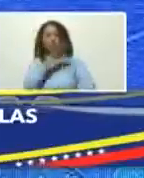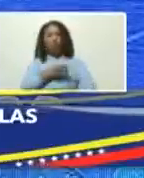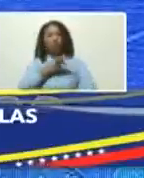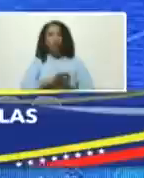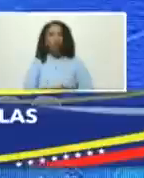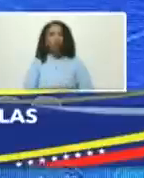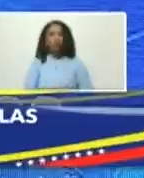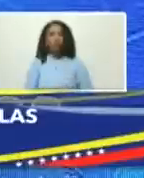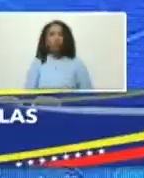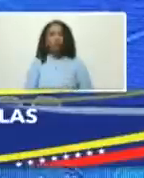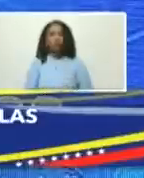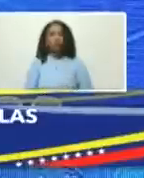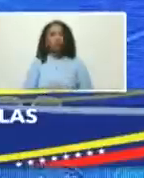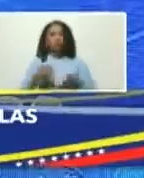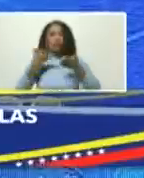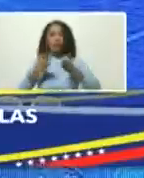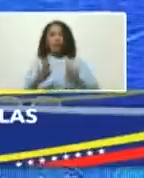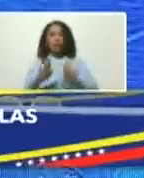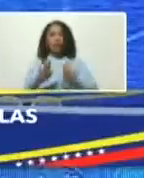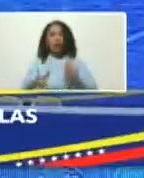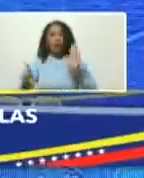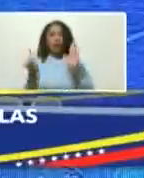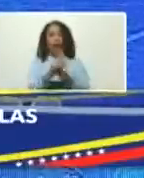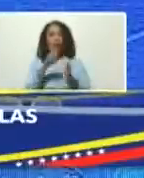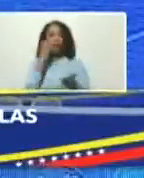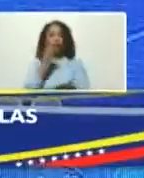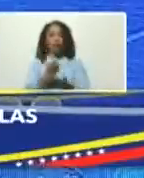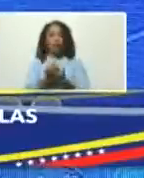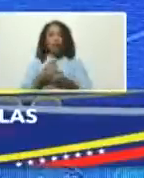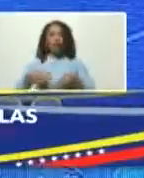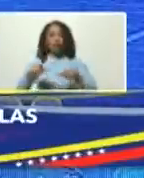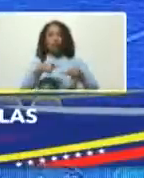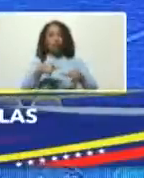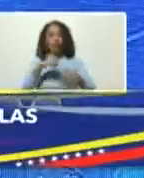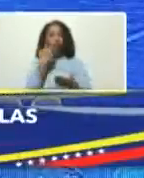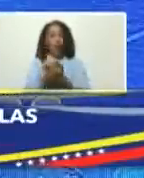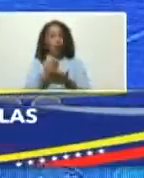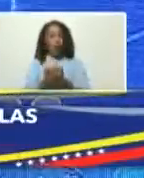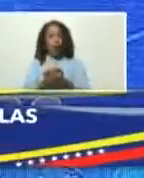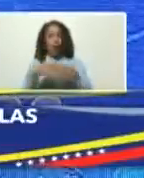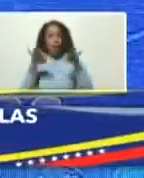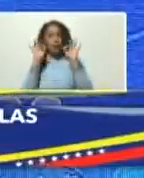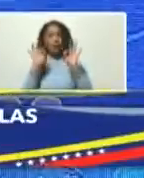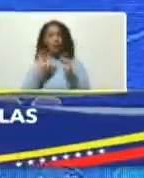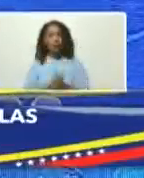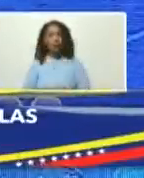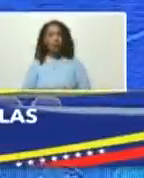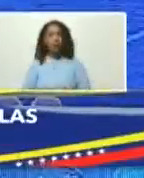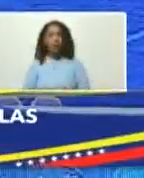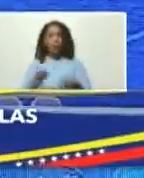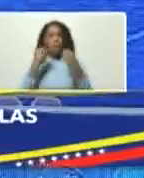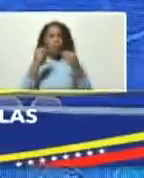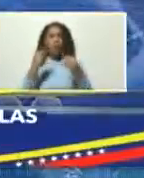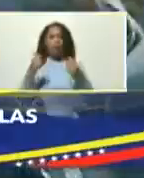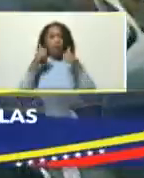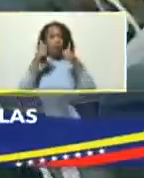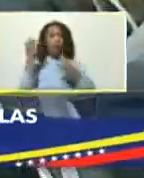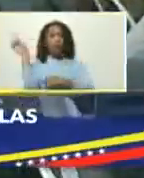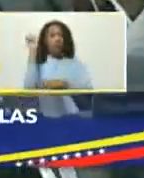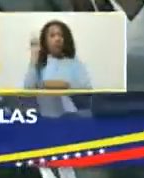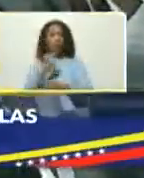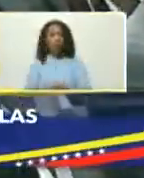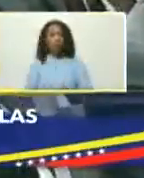ha nacido la ley orgánica de zonas económicas especiales para el bien de Venezuela